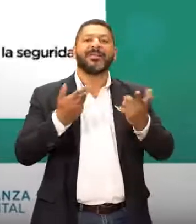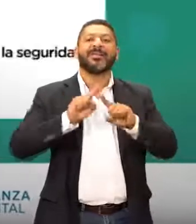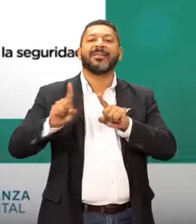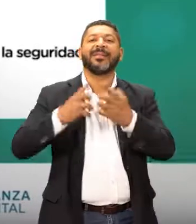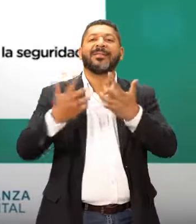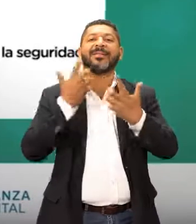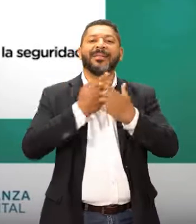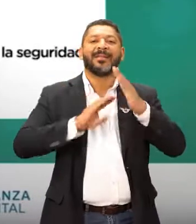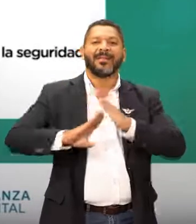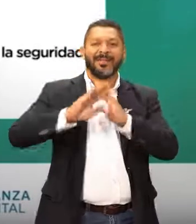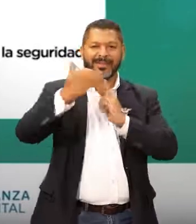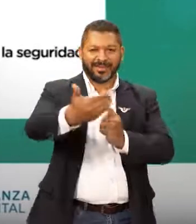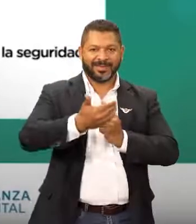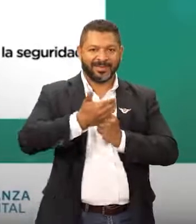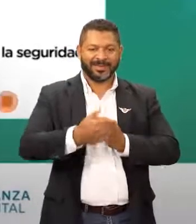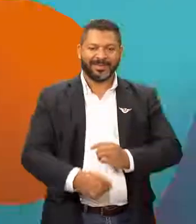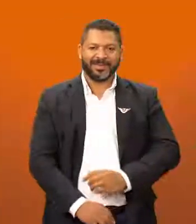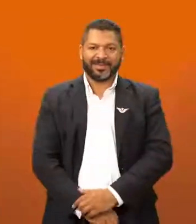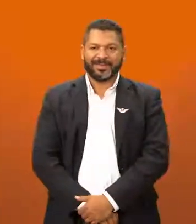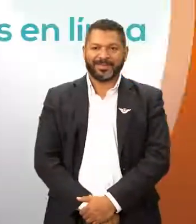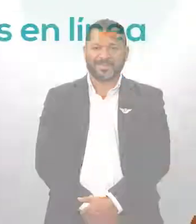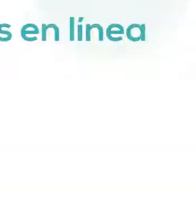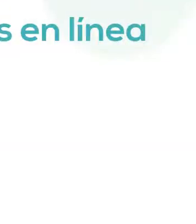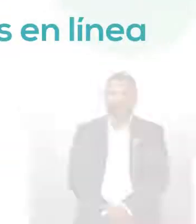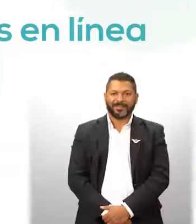web para implementar sistemas de protección.